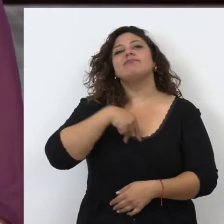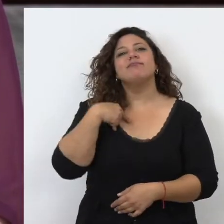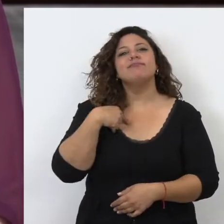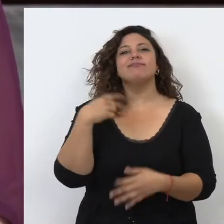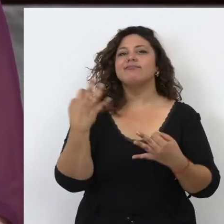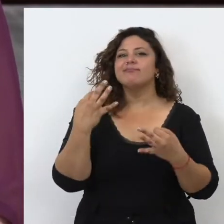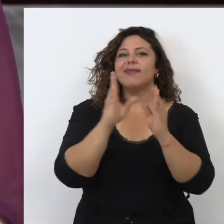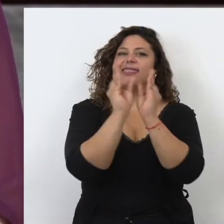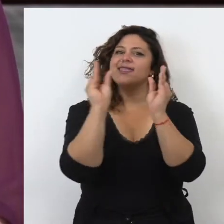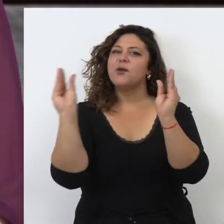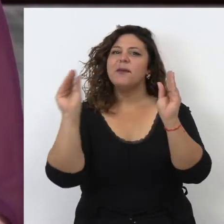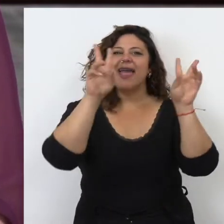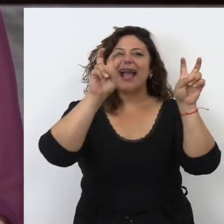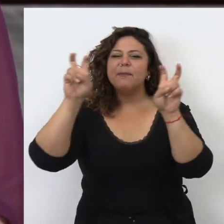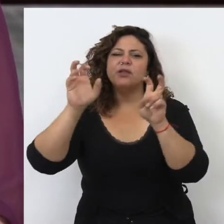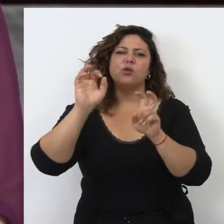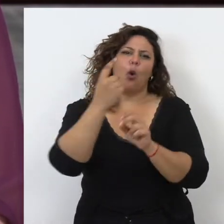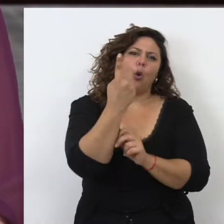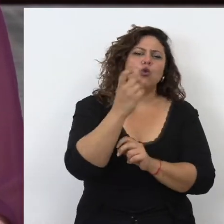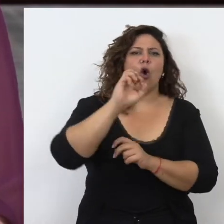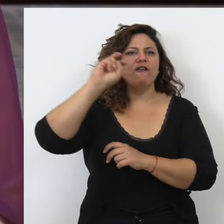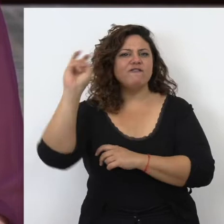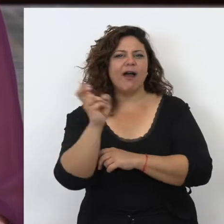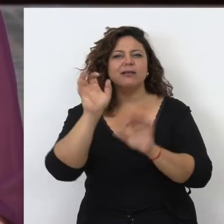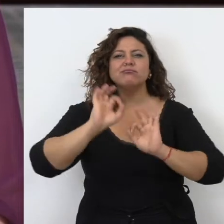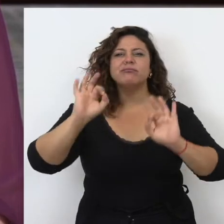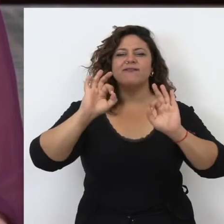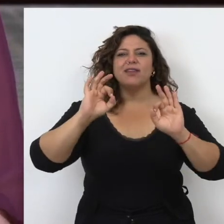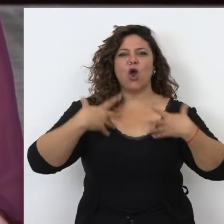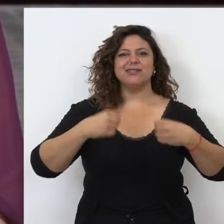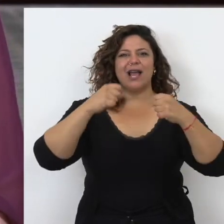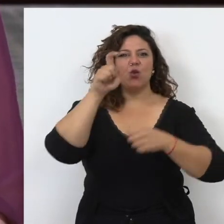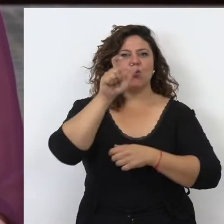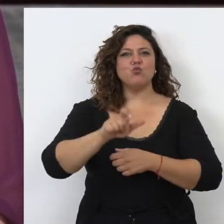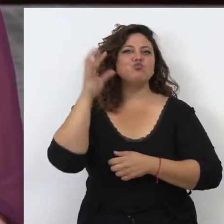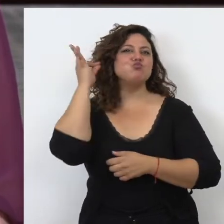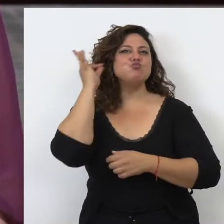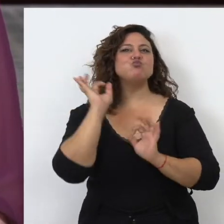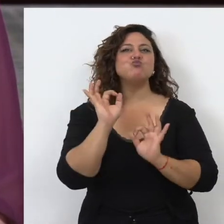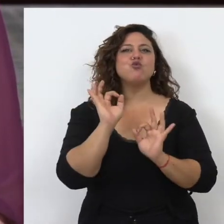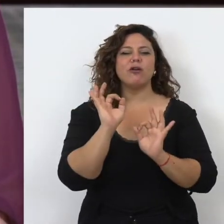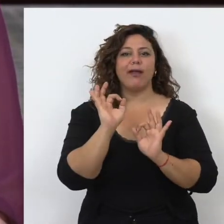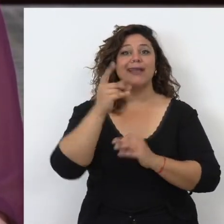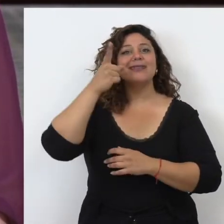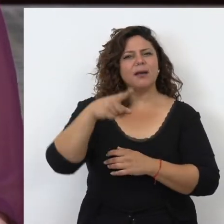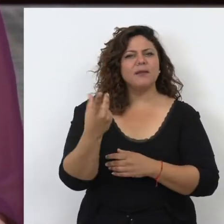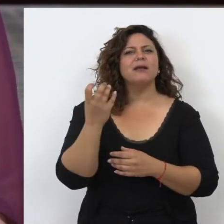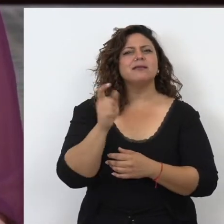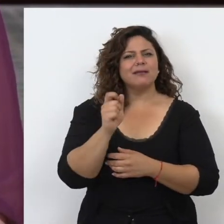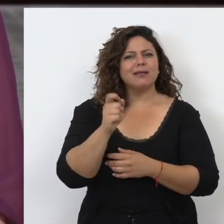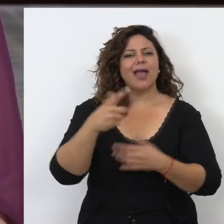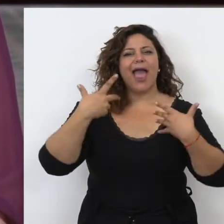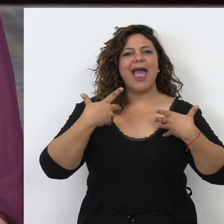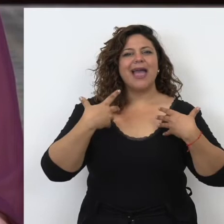estas enciclopedias contienen un capítulo o varios capítulos dedicados a la salud de las mujeres y en general también, en muchas